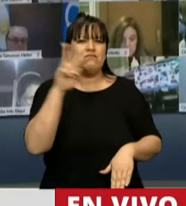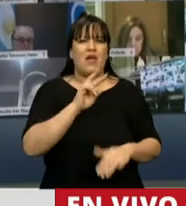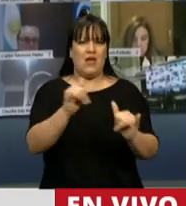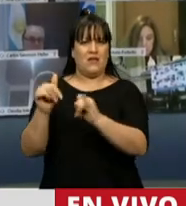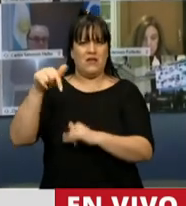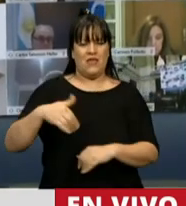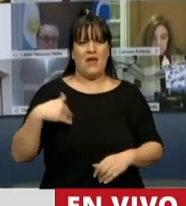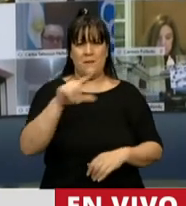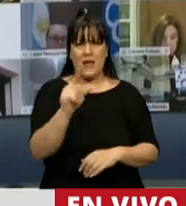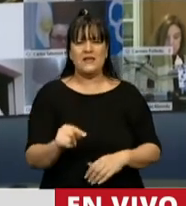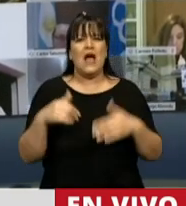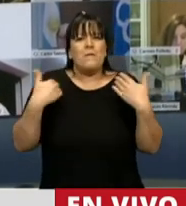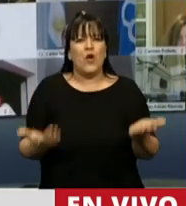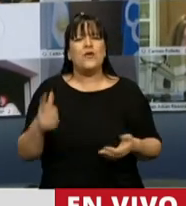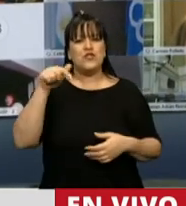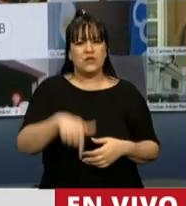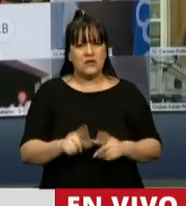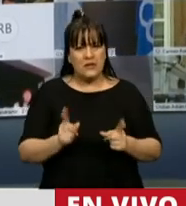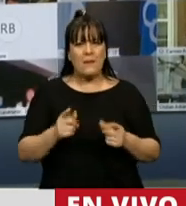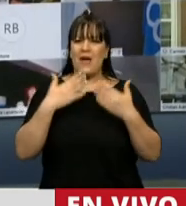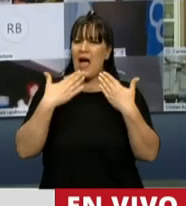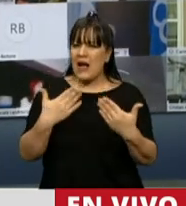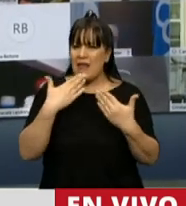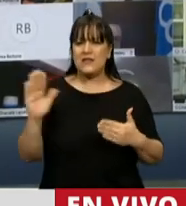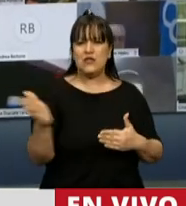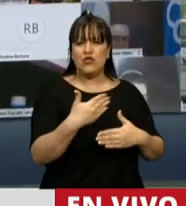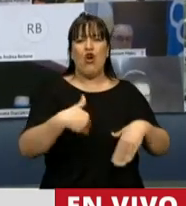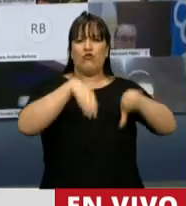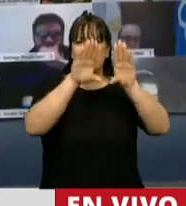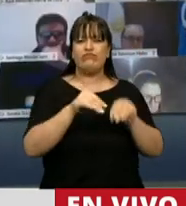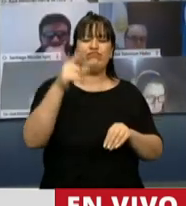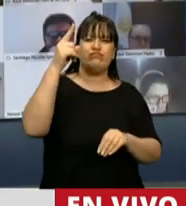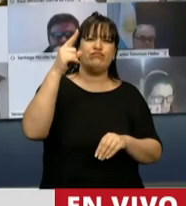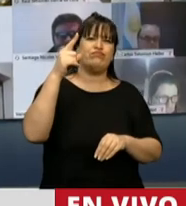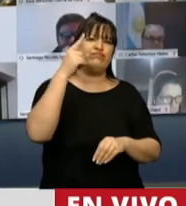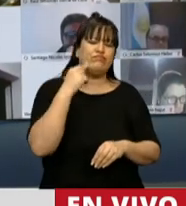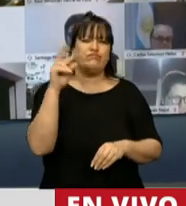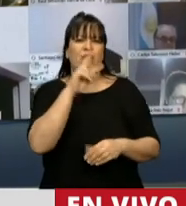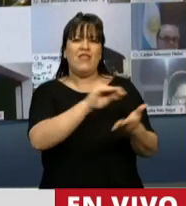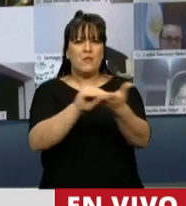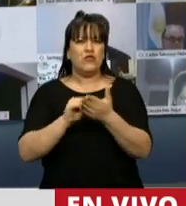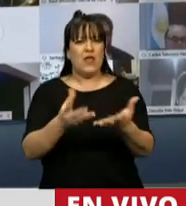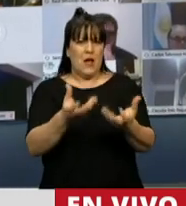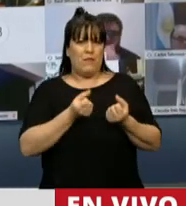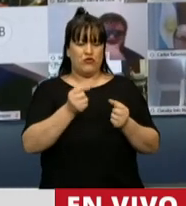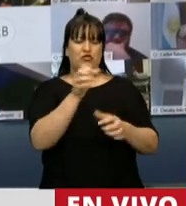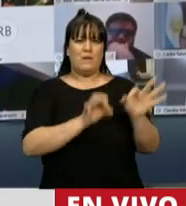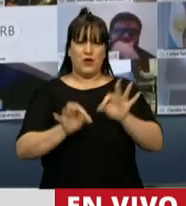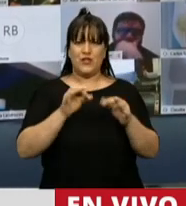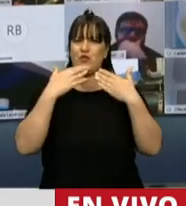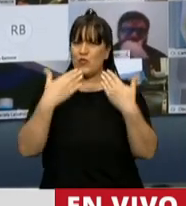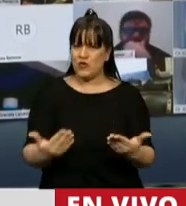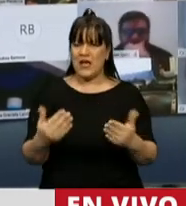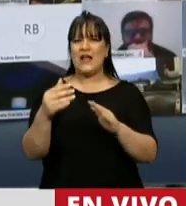Aprovecho también esta ocasión para agradecer a todas las diputadas y diputados que acompañan este proyecto. Muchas gracias, señora Presidenta.